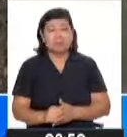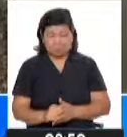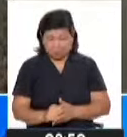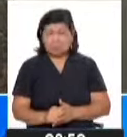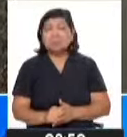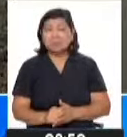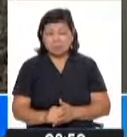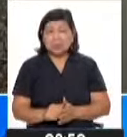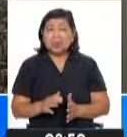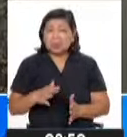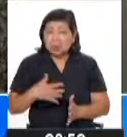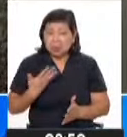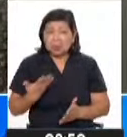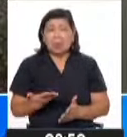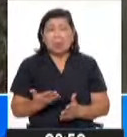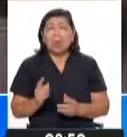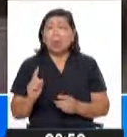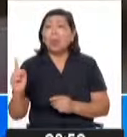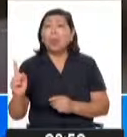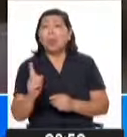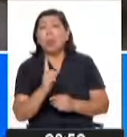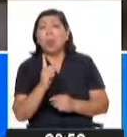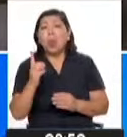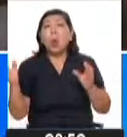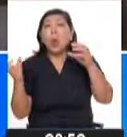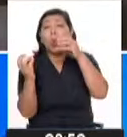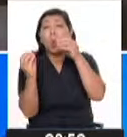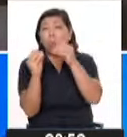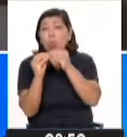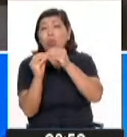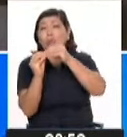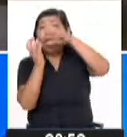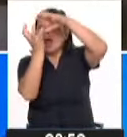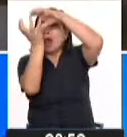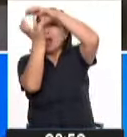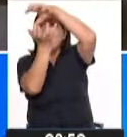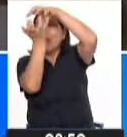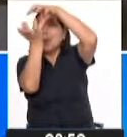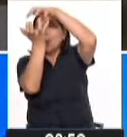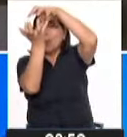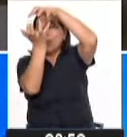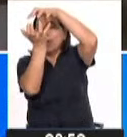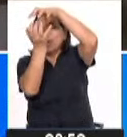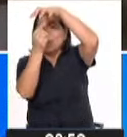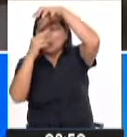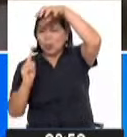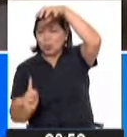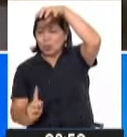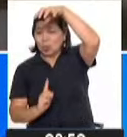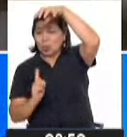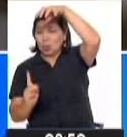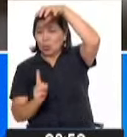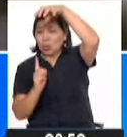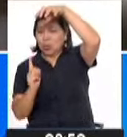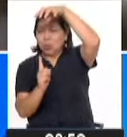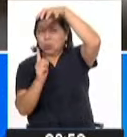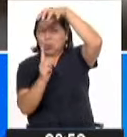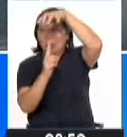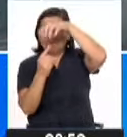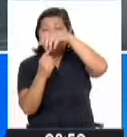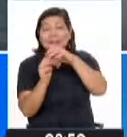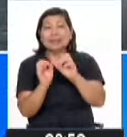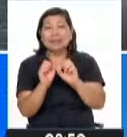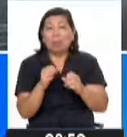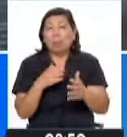sí, se puede desplazar junto con la nube que la ha generado o en relación con la nube a la que está